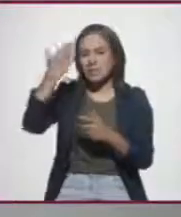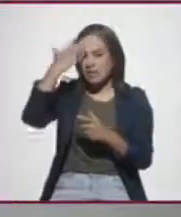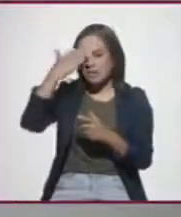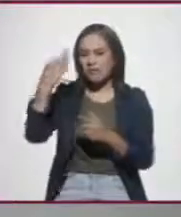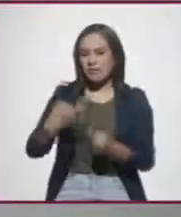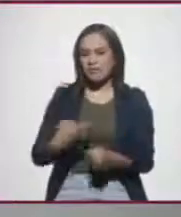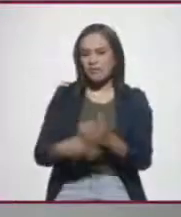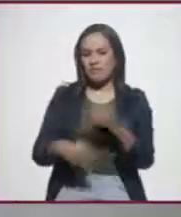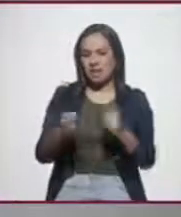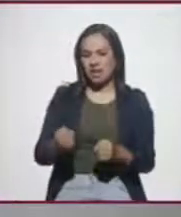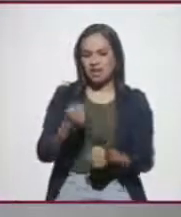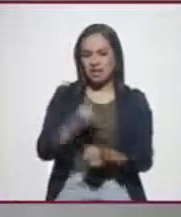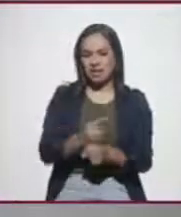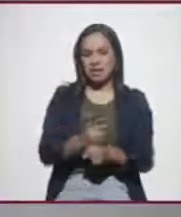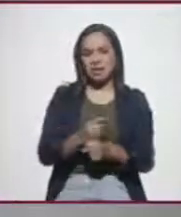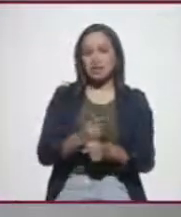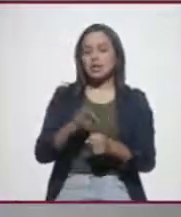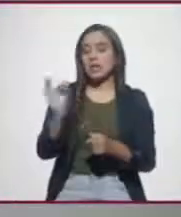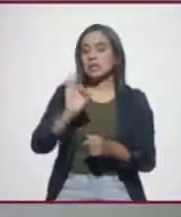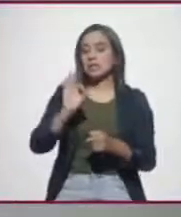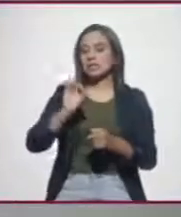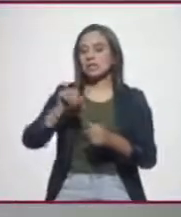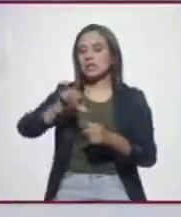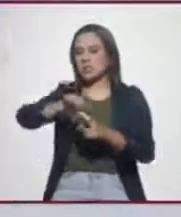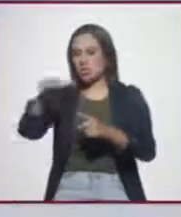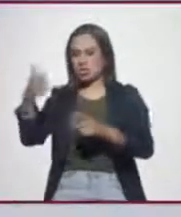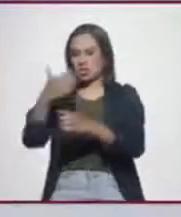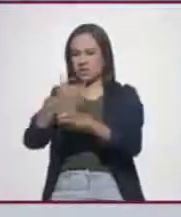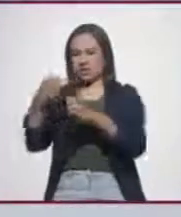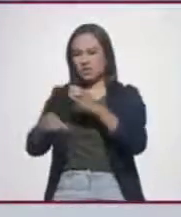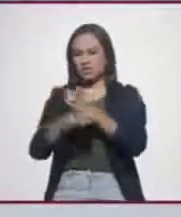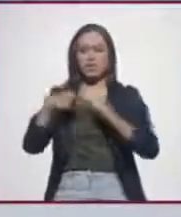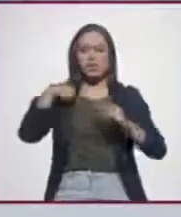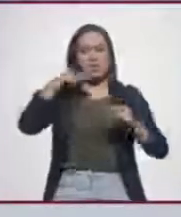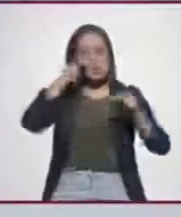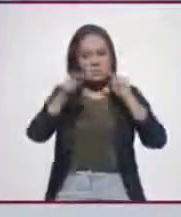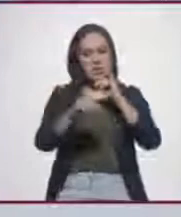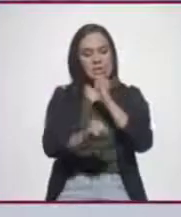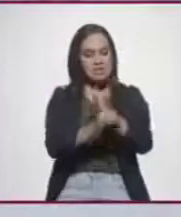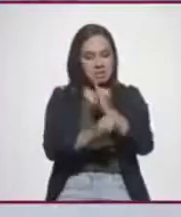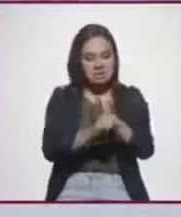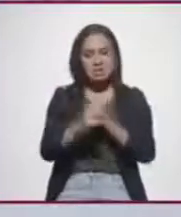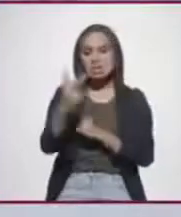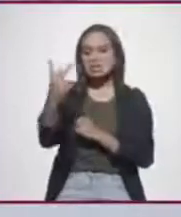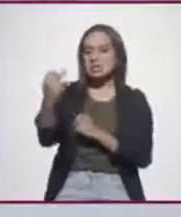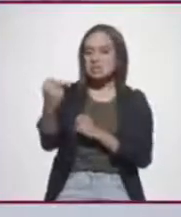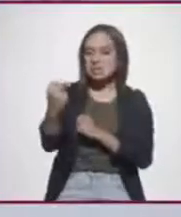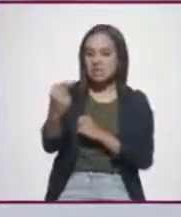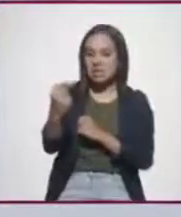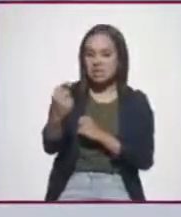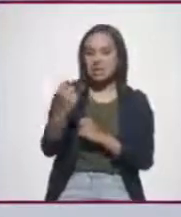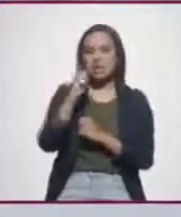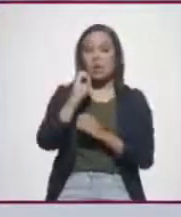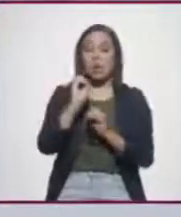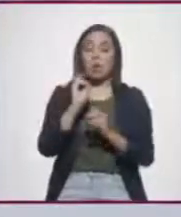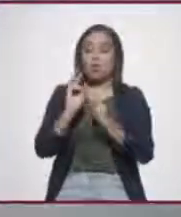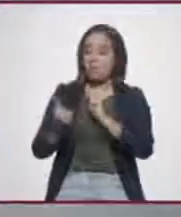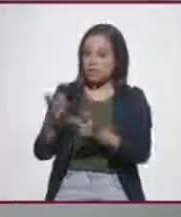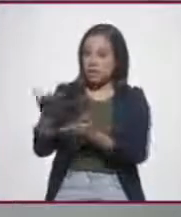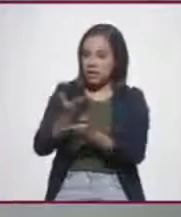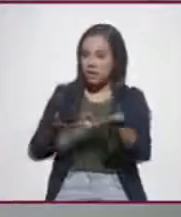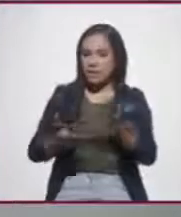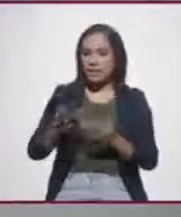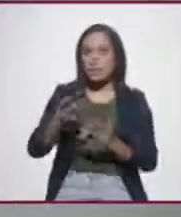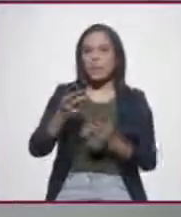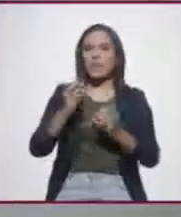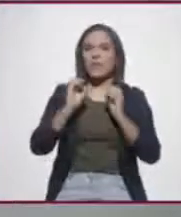inseguridad, lo demás, solo lo vemos a través de medios, lo registramos en redes sociales, lo compartimos a través de una plática. El tema cuando te